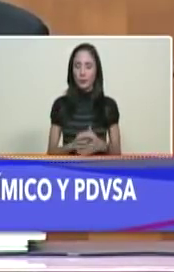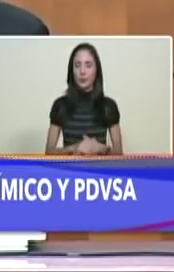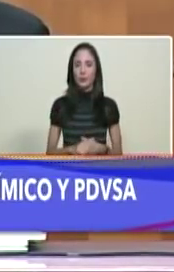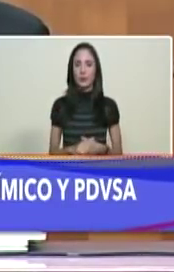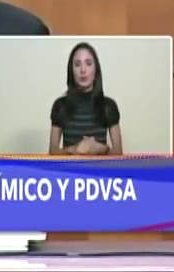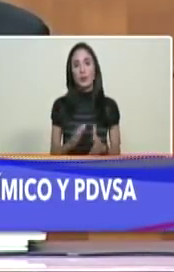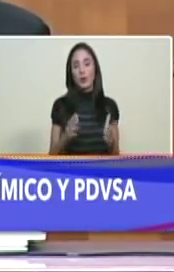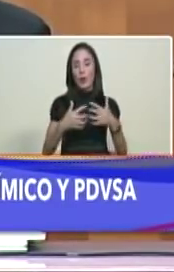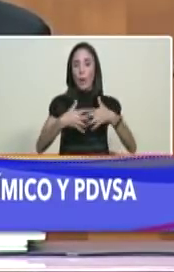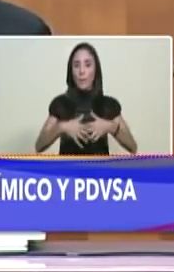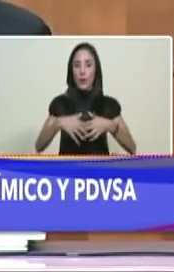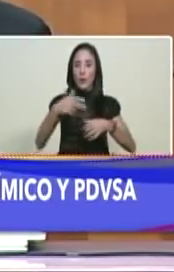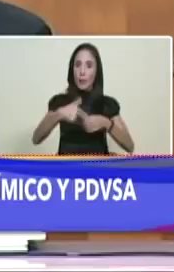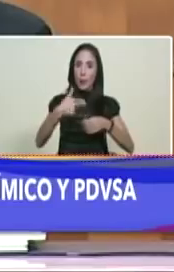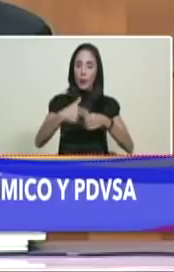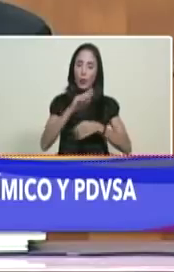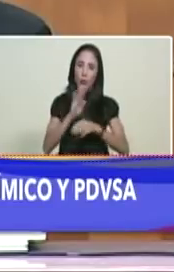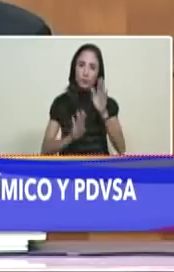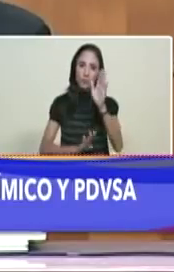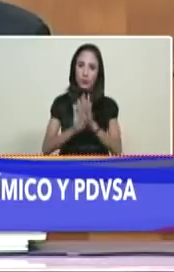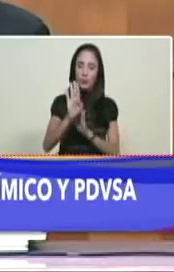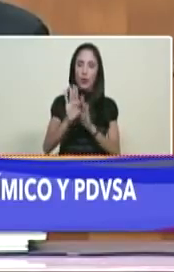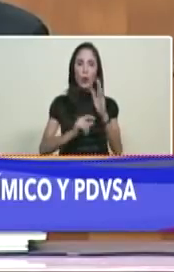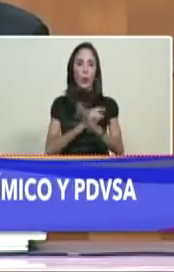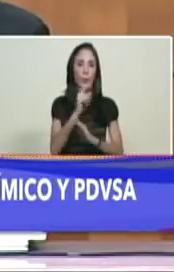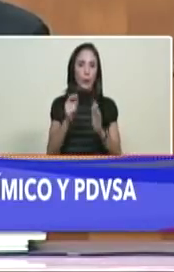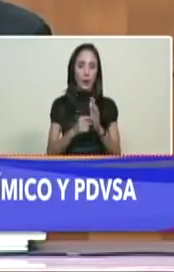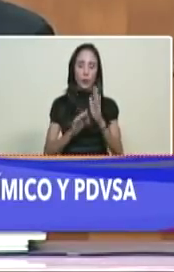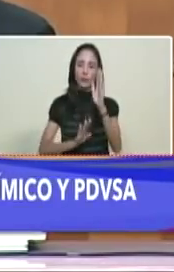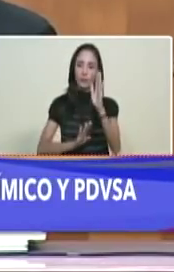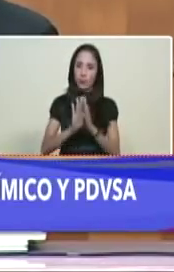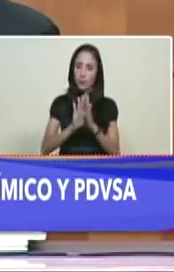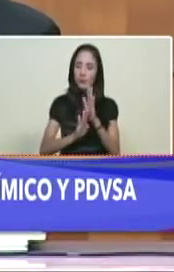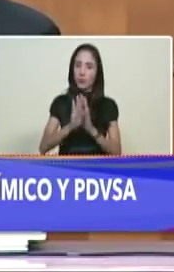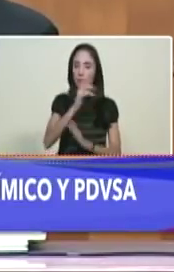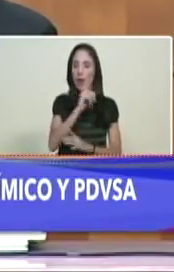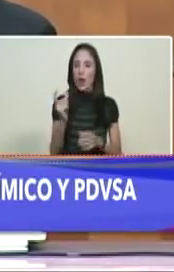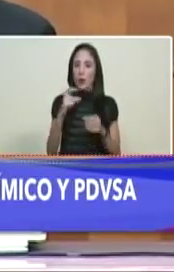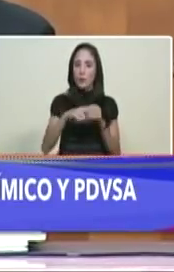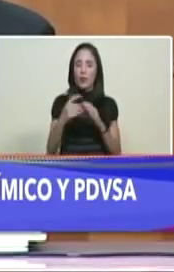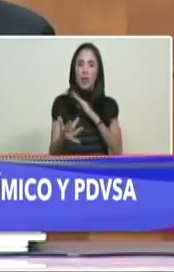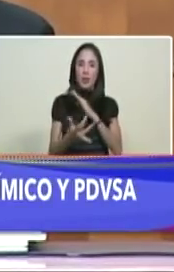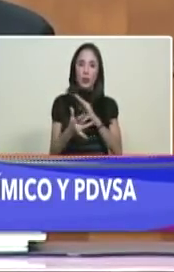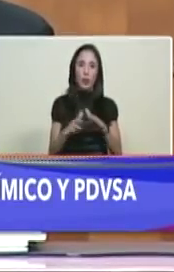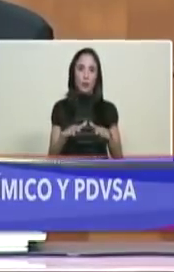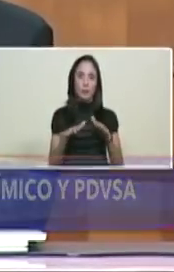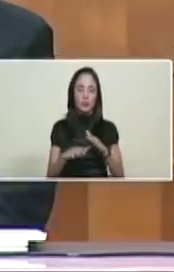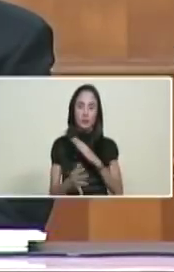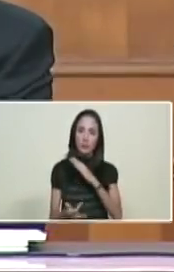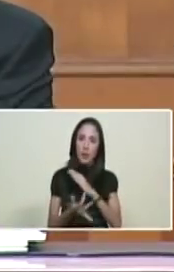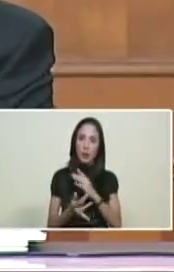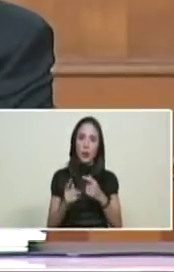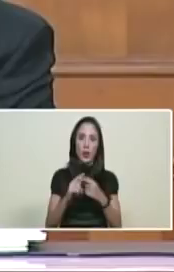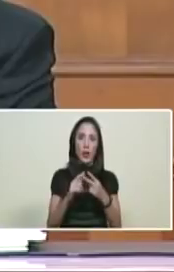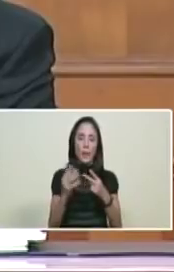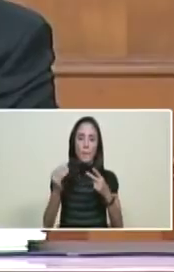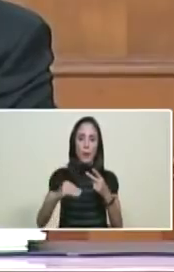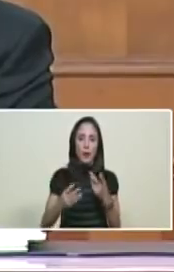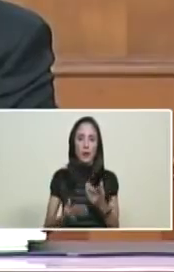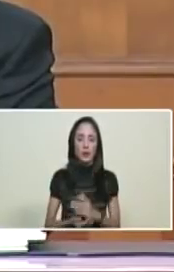la empresa va a seguir desarrollándose, va a poder incorporar tecnología, va a poder